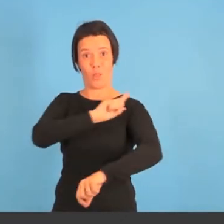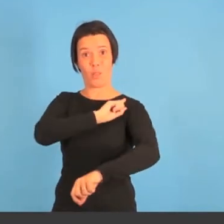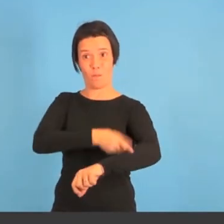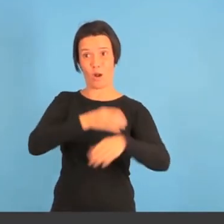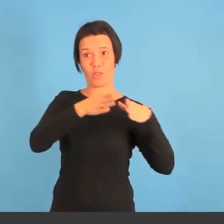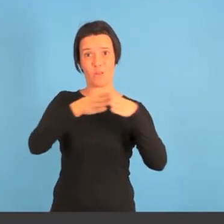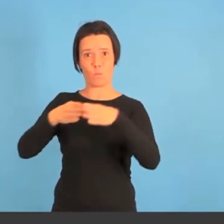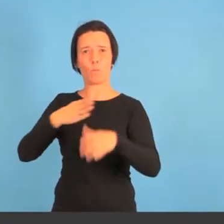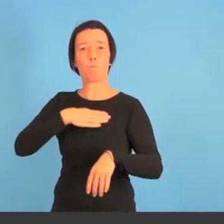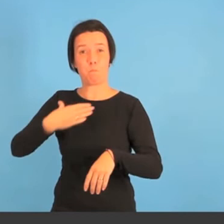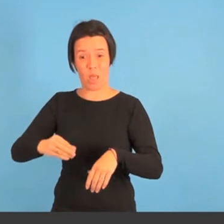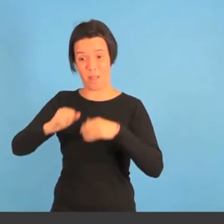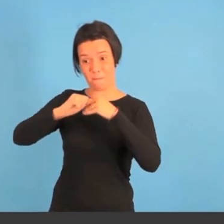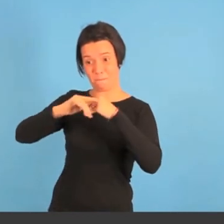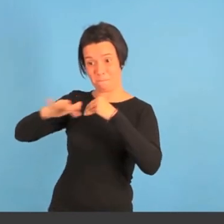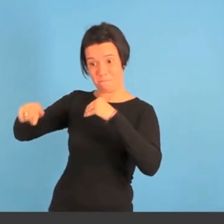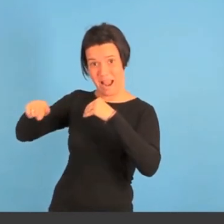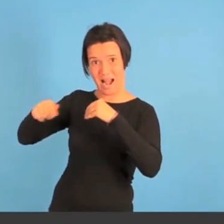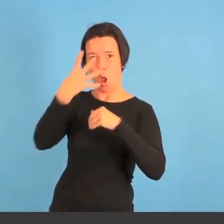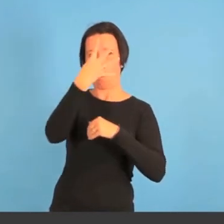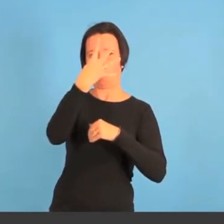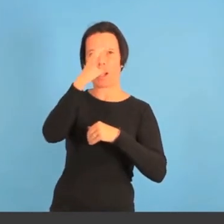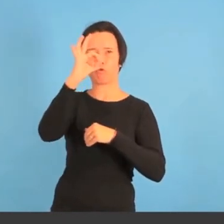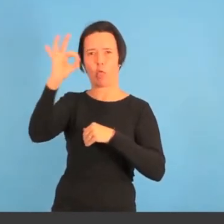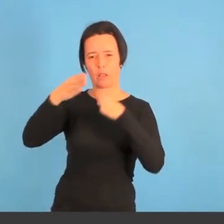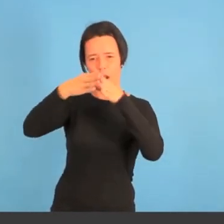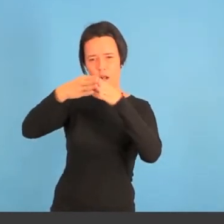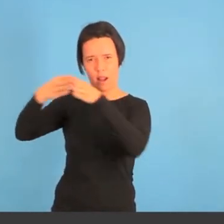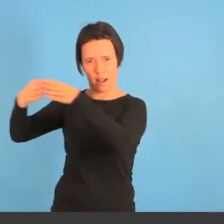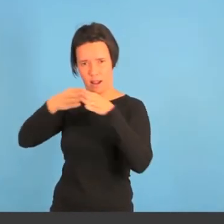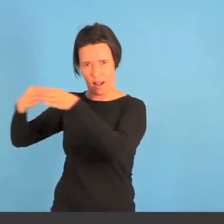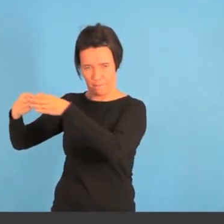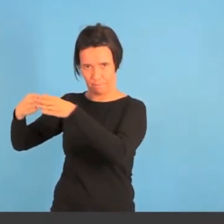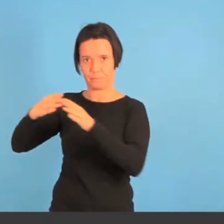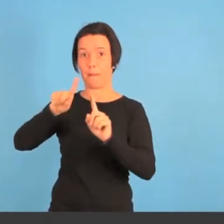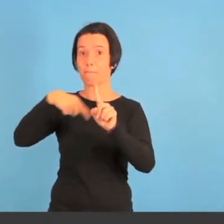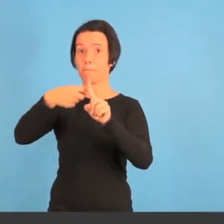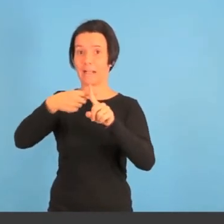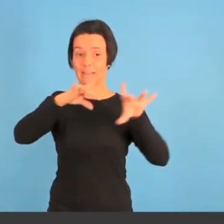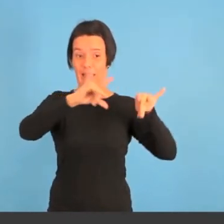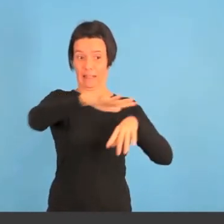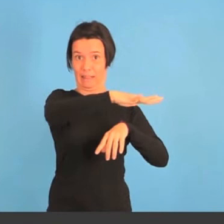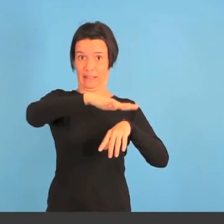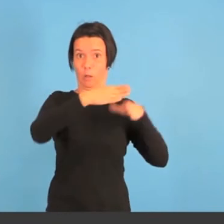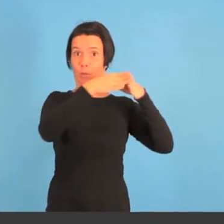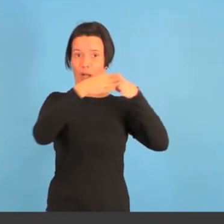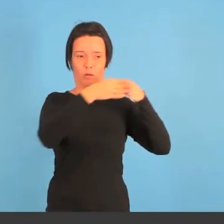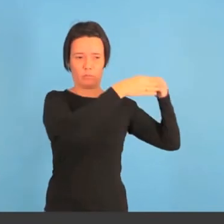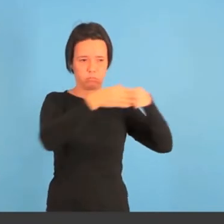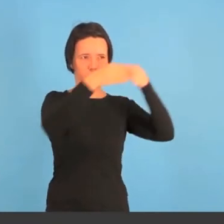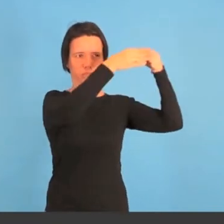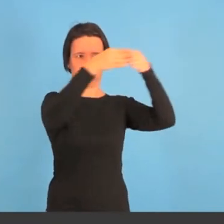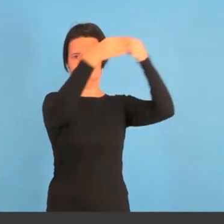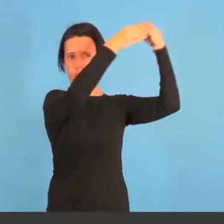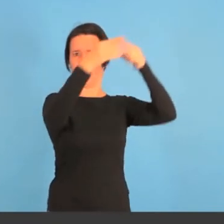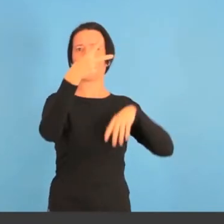Dedicada a la actividad náutica deportiva, con nuevas y magníficas instalaciones, con capacidad para más de 400